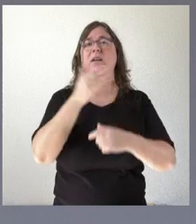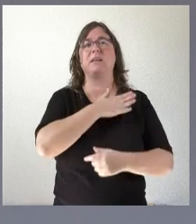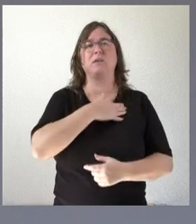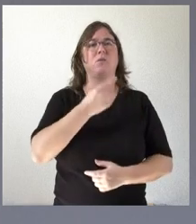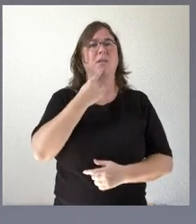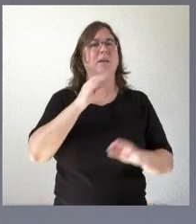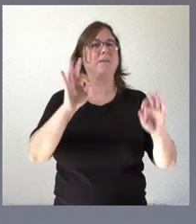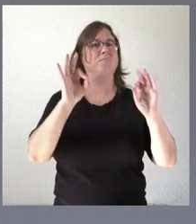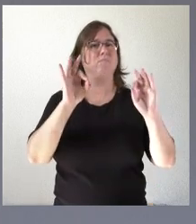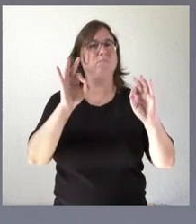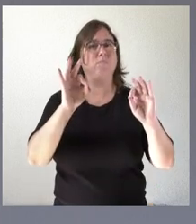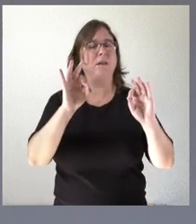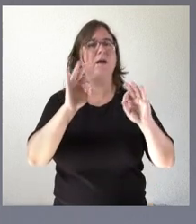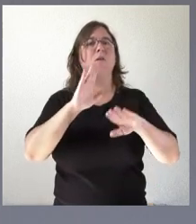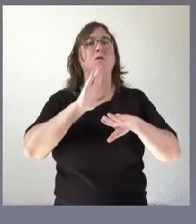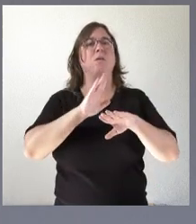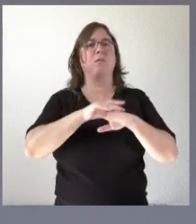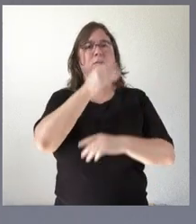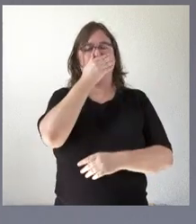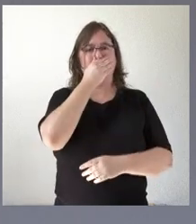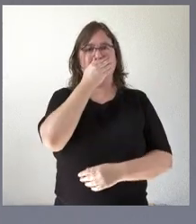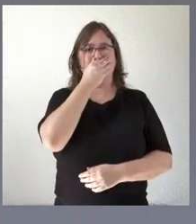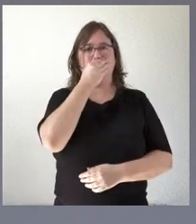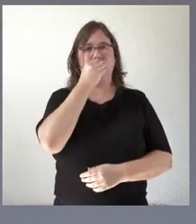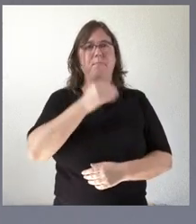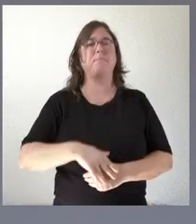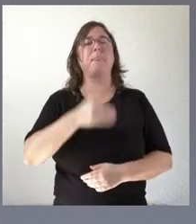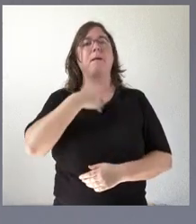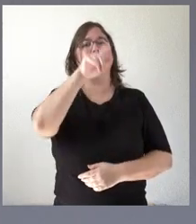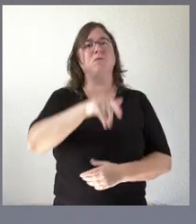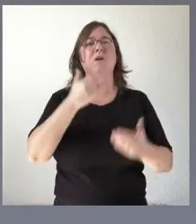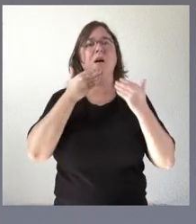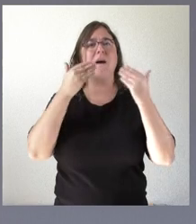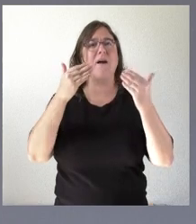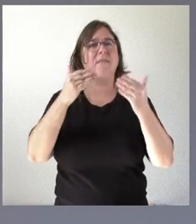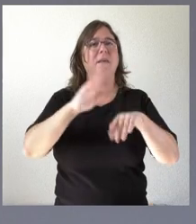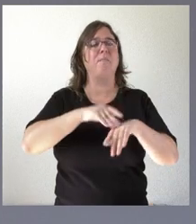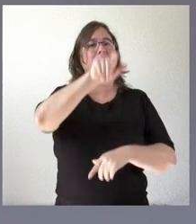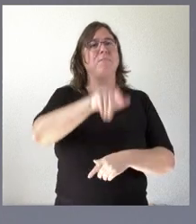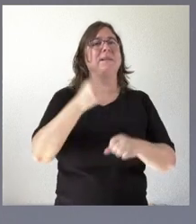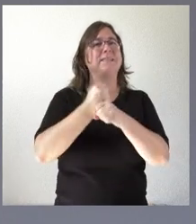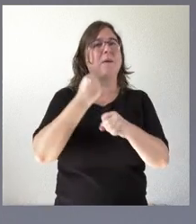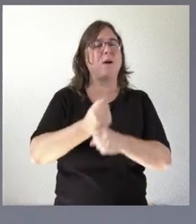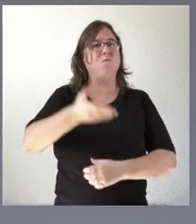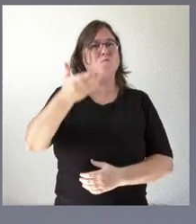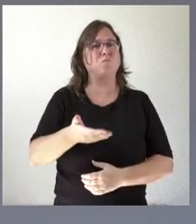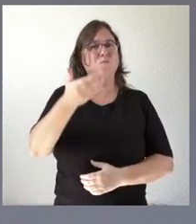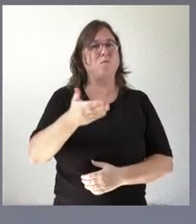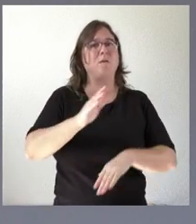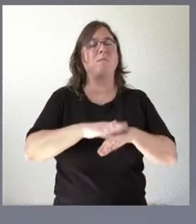y especialmente los servicios a Paloma Rivera la cual ha desempoñado un trabajo muy importante en aras al